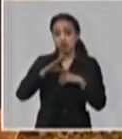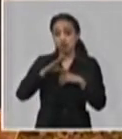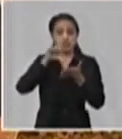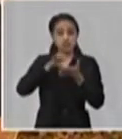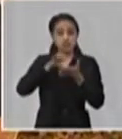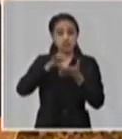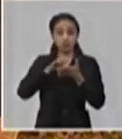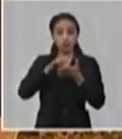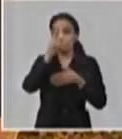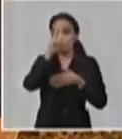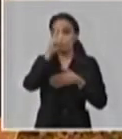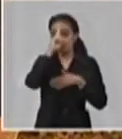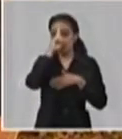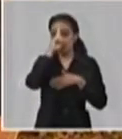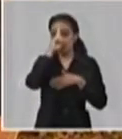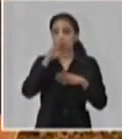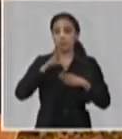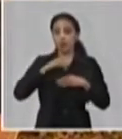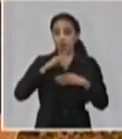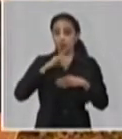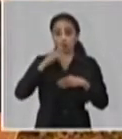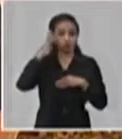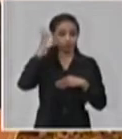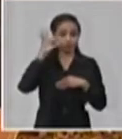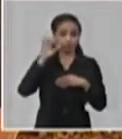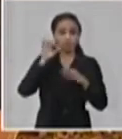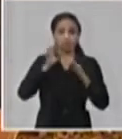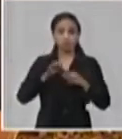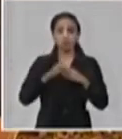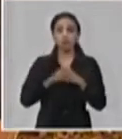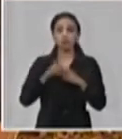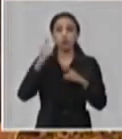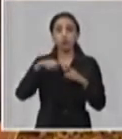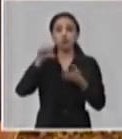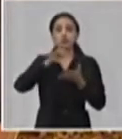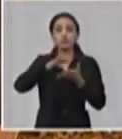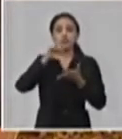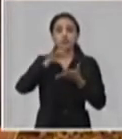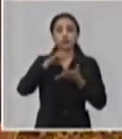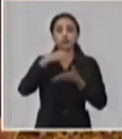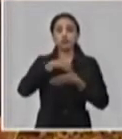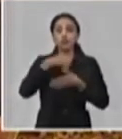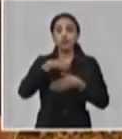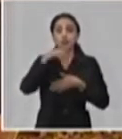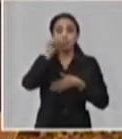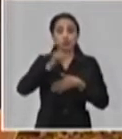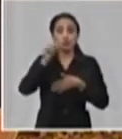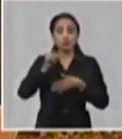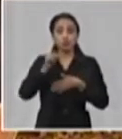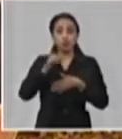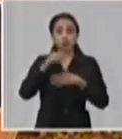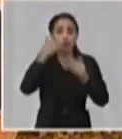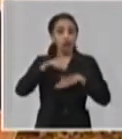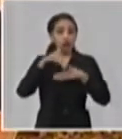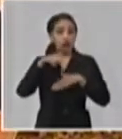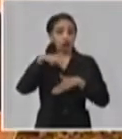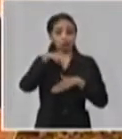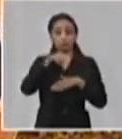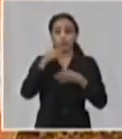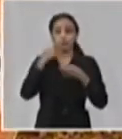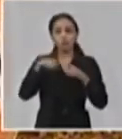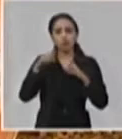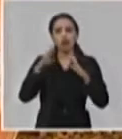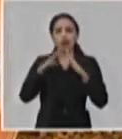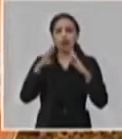psicopedagógicos, los centros que tenemos para las personas que deambulan, los hogares